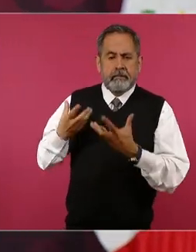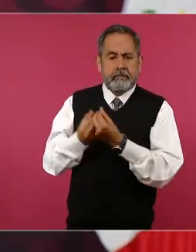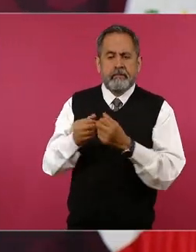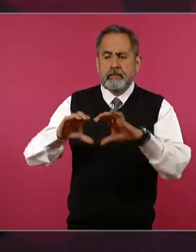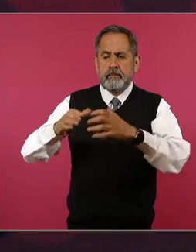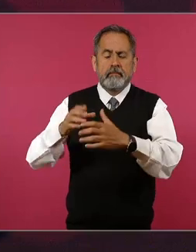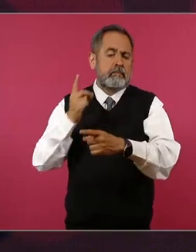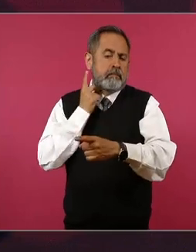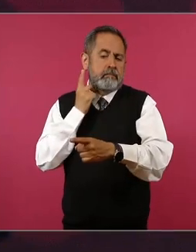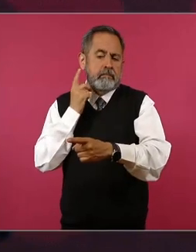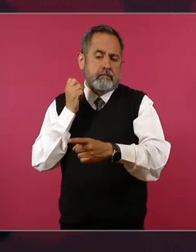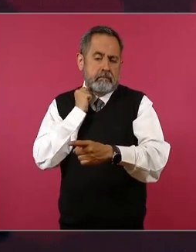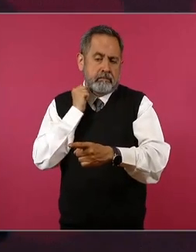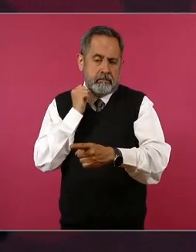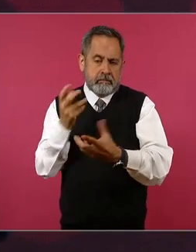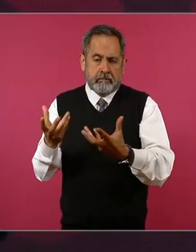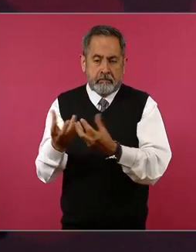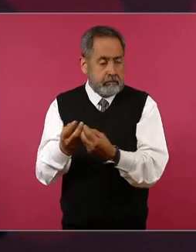Congreso,